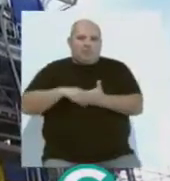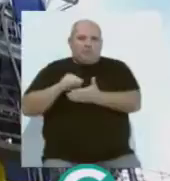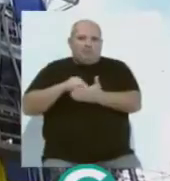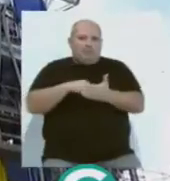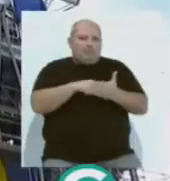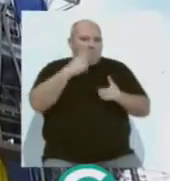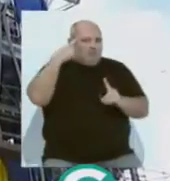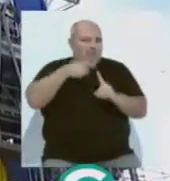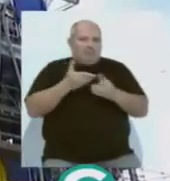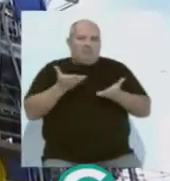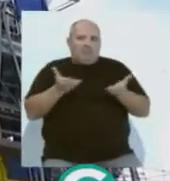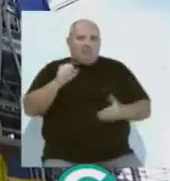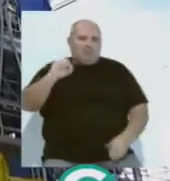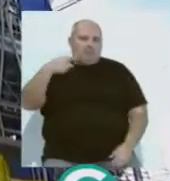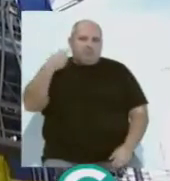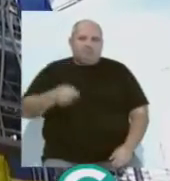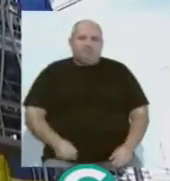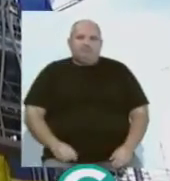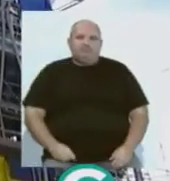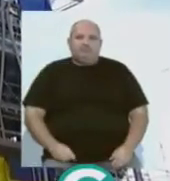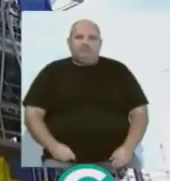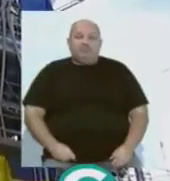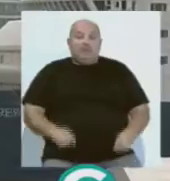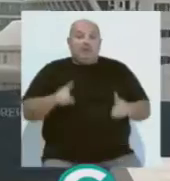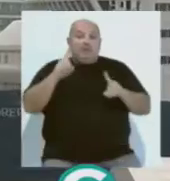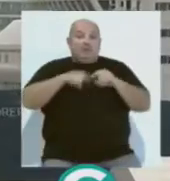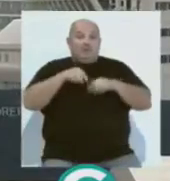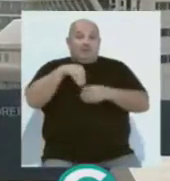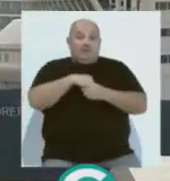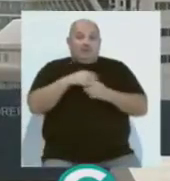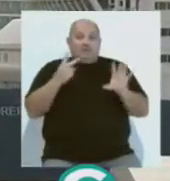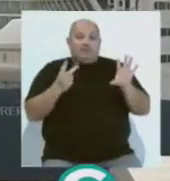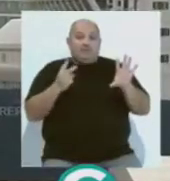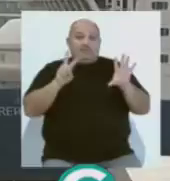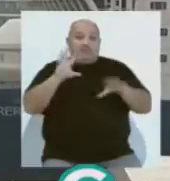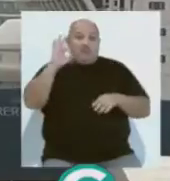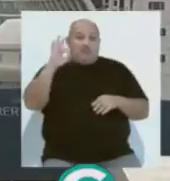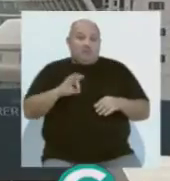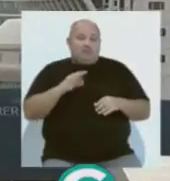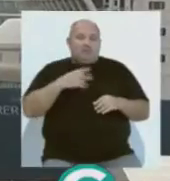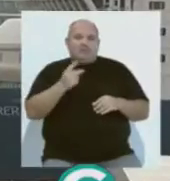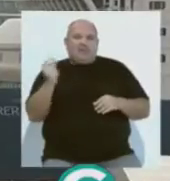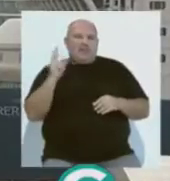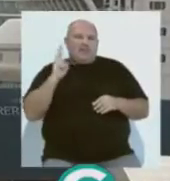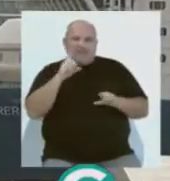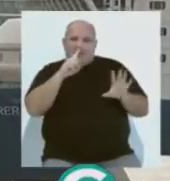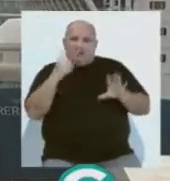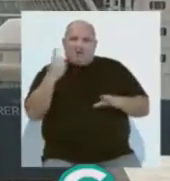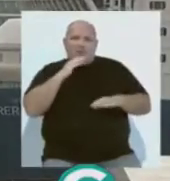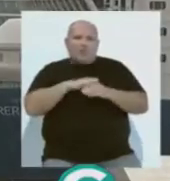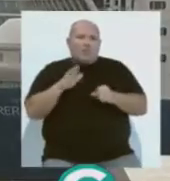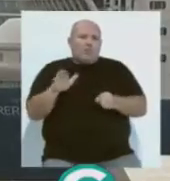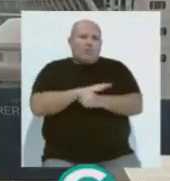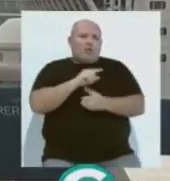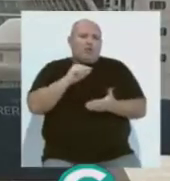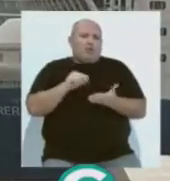una de las principales demandas de los sindicatos. Según estas fuentes, el 75% de las salidas anticipadas se cubrirán